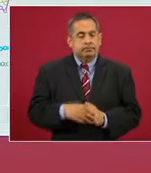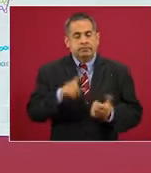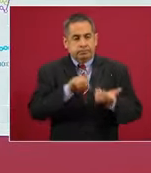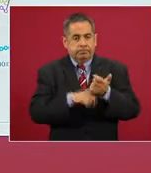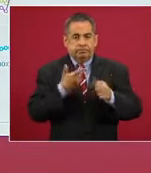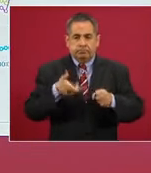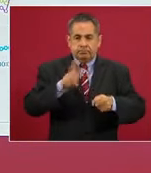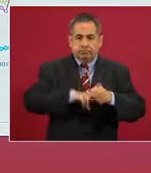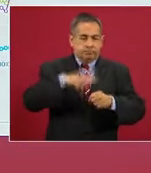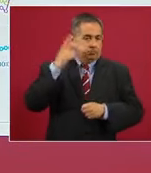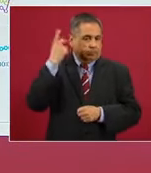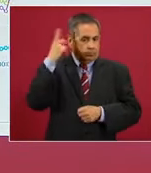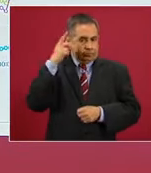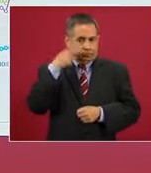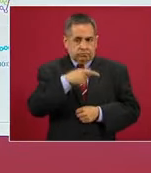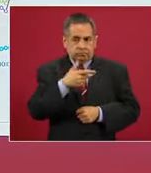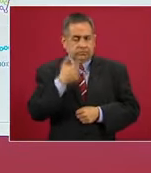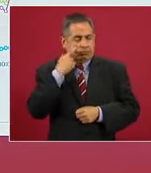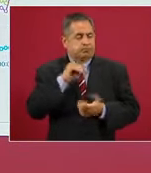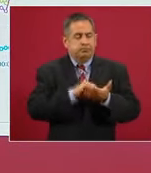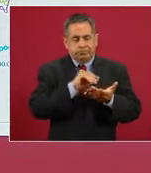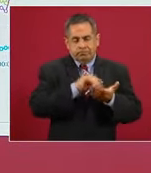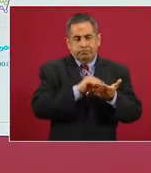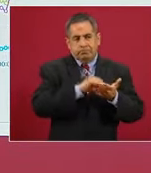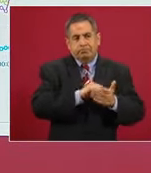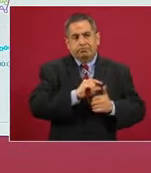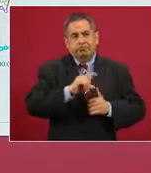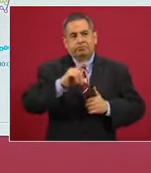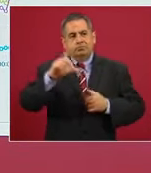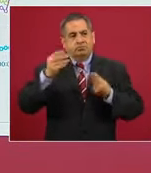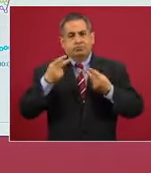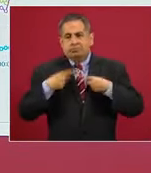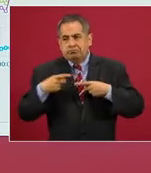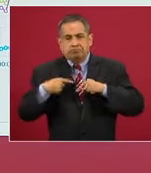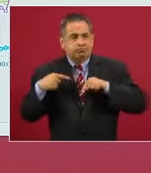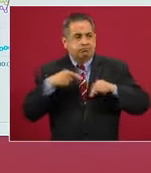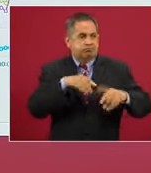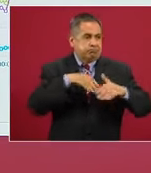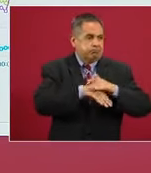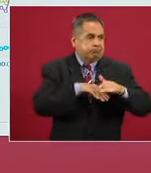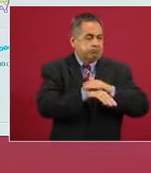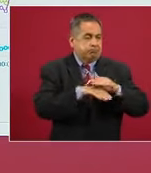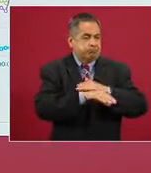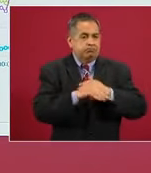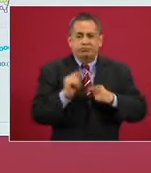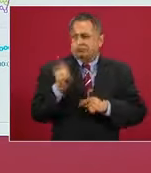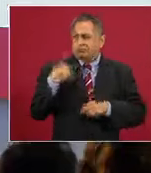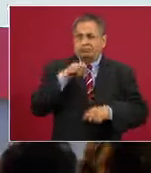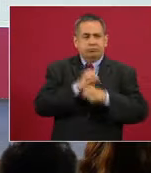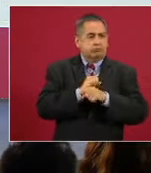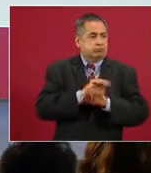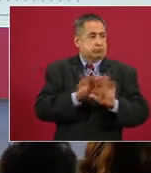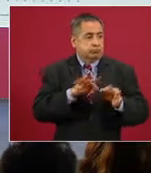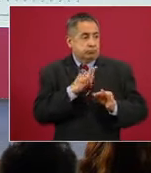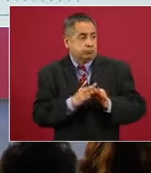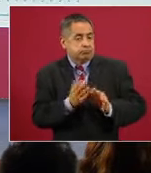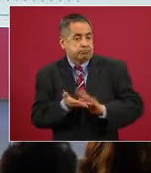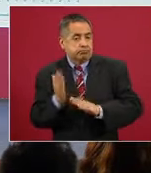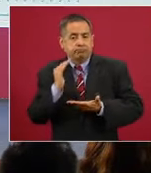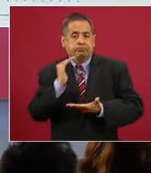ocupación hospitalaria ha sido continuamente a la alza, excepto la última semana en donde empezaron a desocuparse los hospitales. La siguiente.